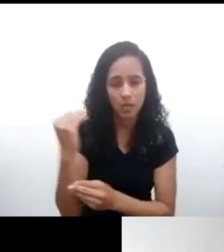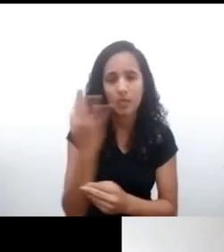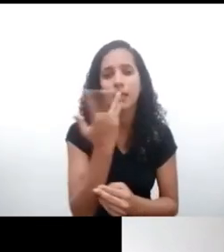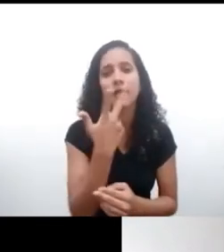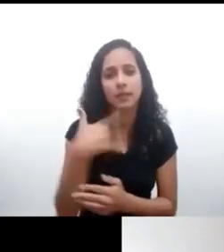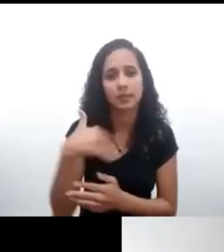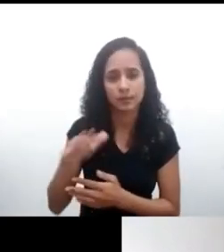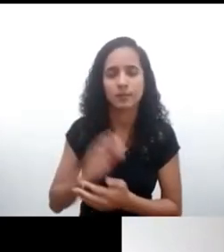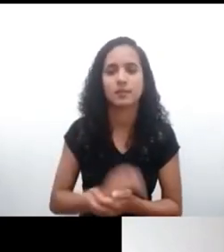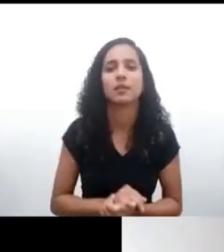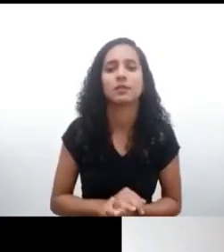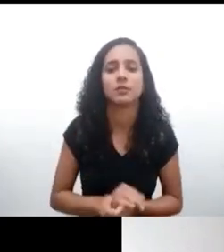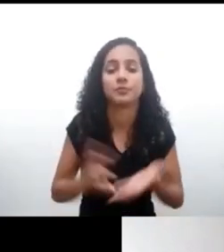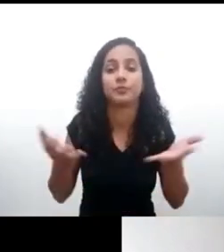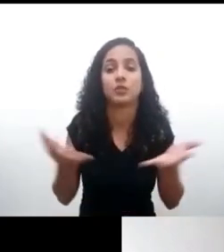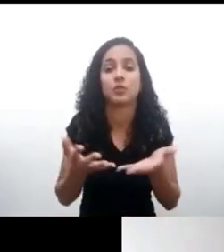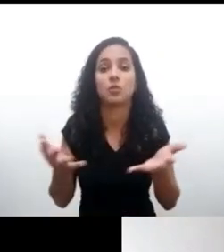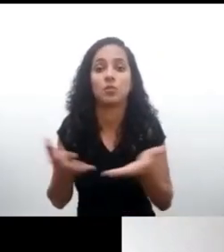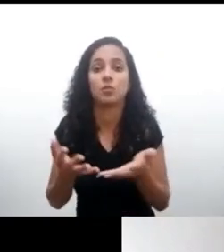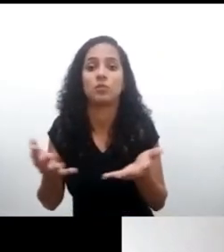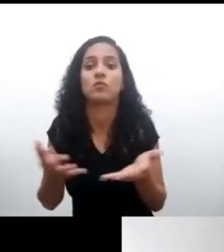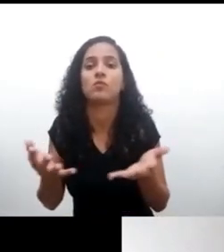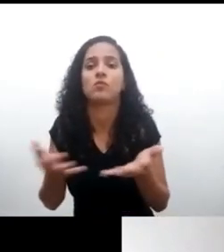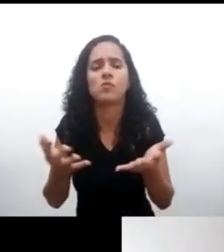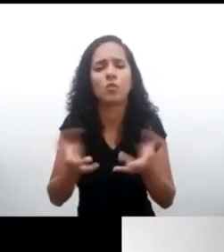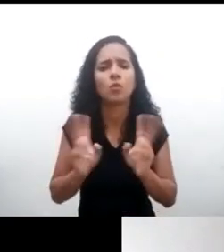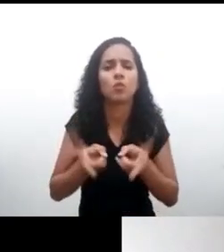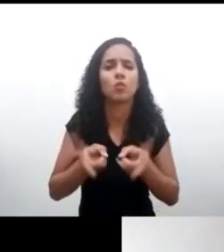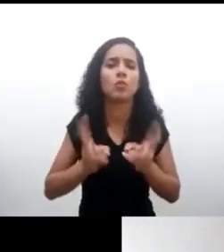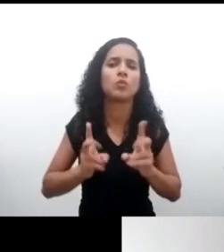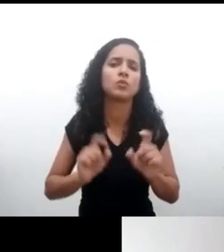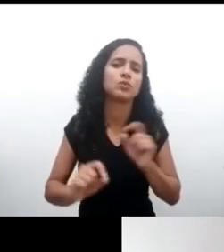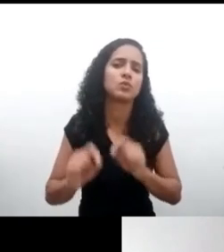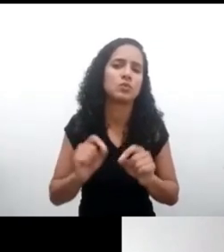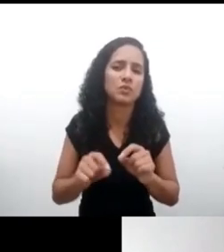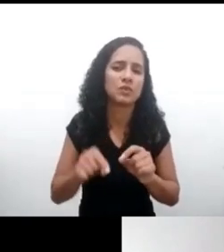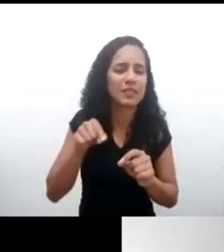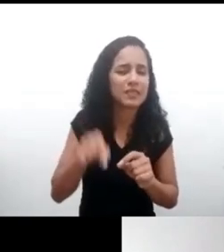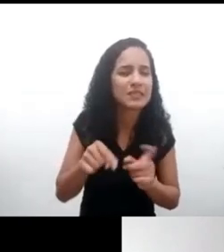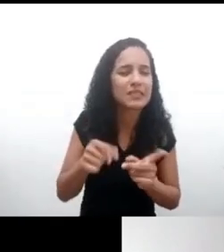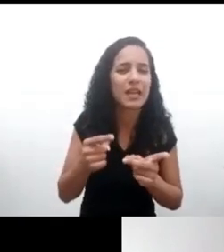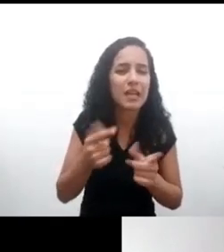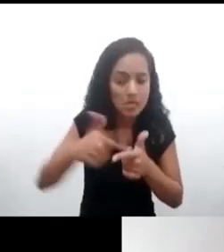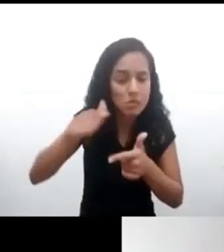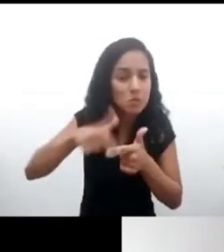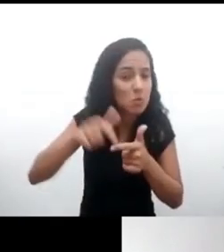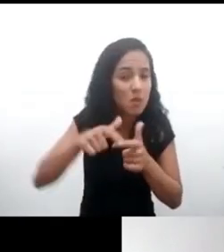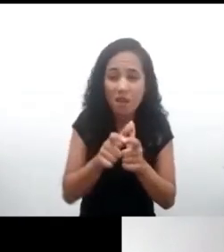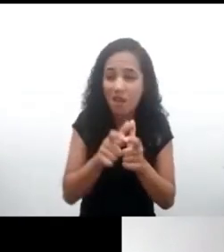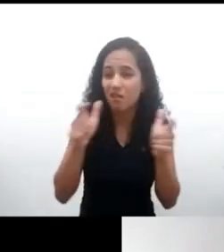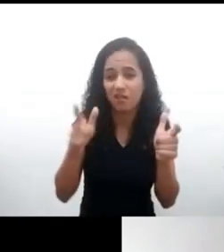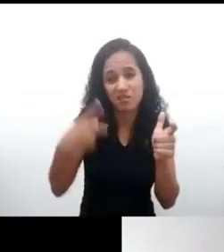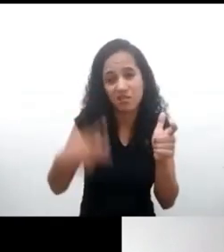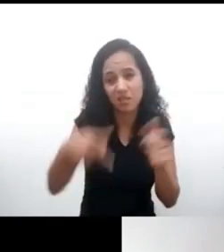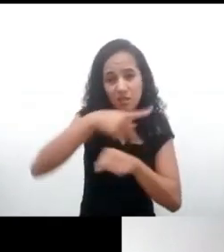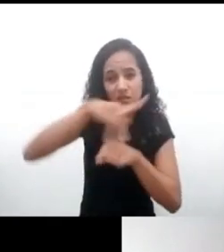todavía sigue siendo enorme esa brecha. En Argentina, el índice de pobreza 2020 marcó que